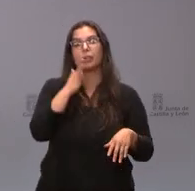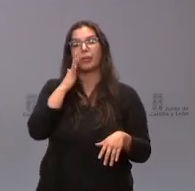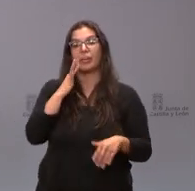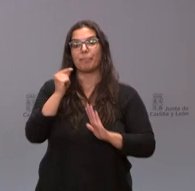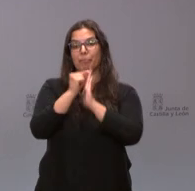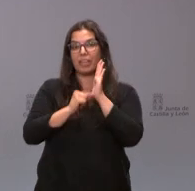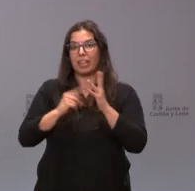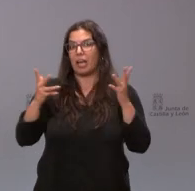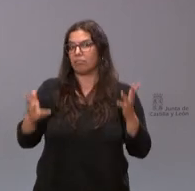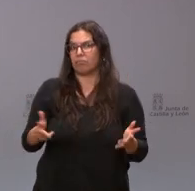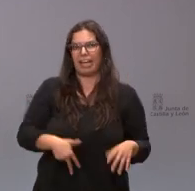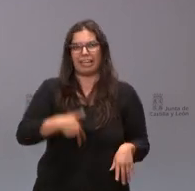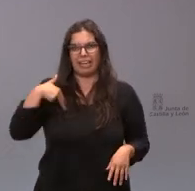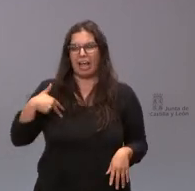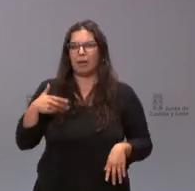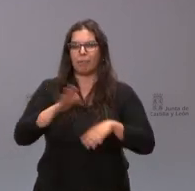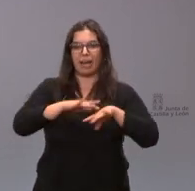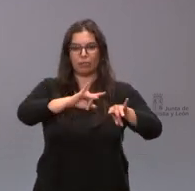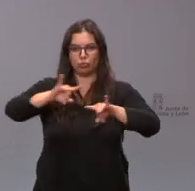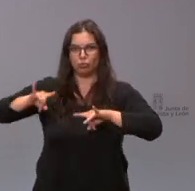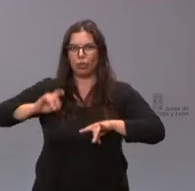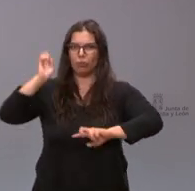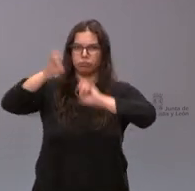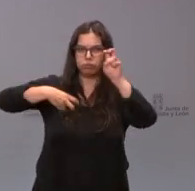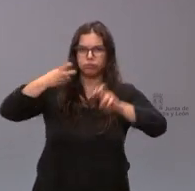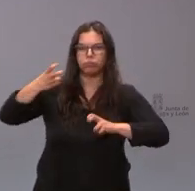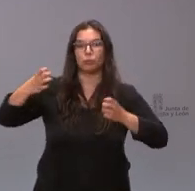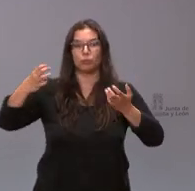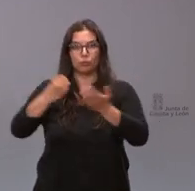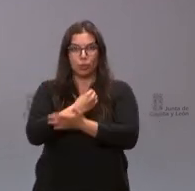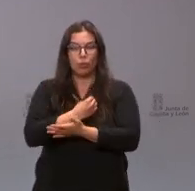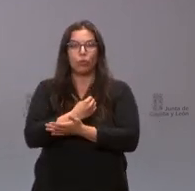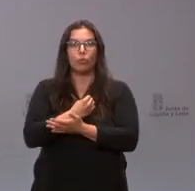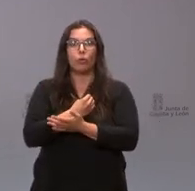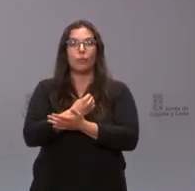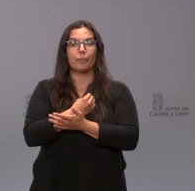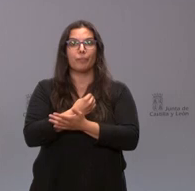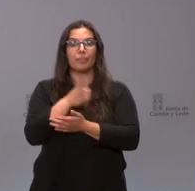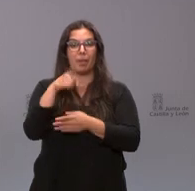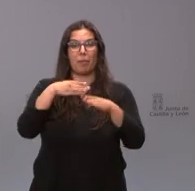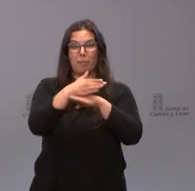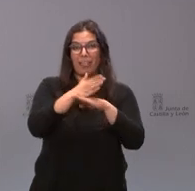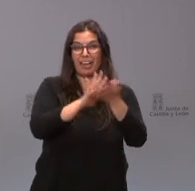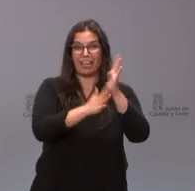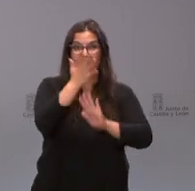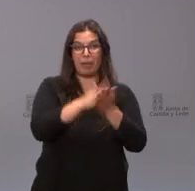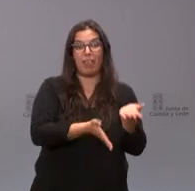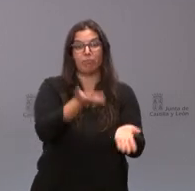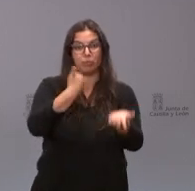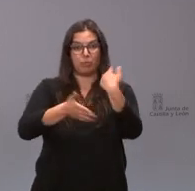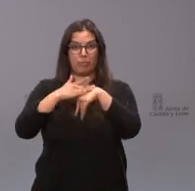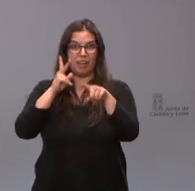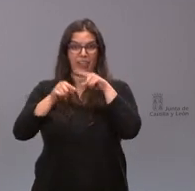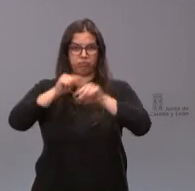medidas de emergencia de corrección de suelo hidrológico forestal la extracción de la madera quemada para evitar plagas y